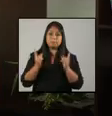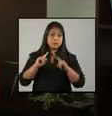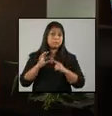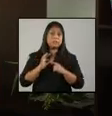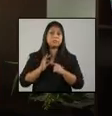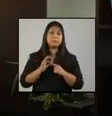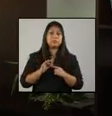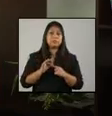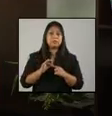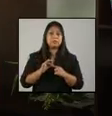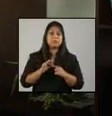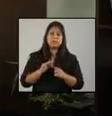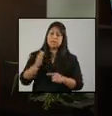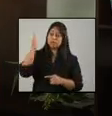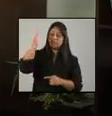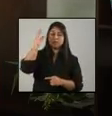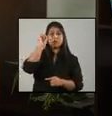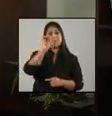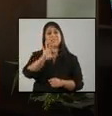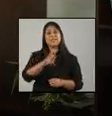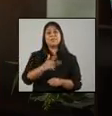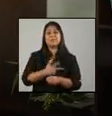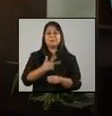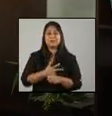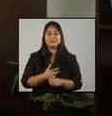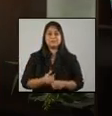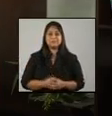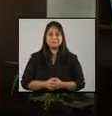especialmente que Dios bendiga a Guatemala.